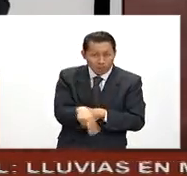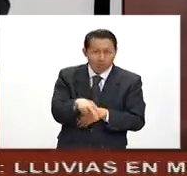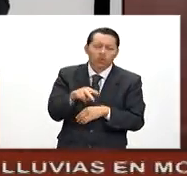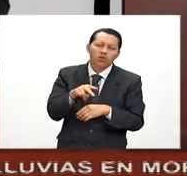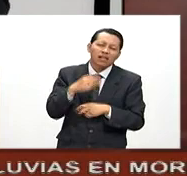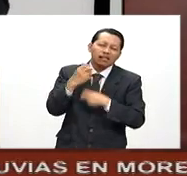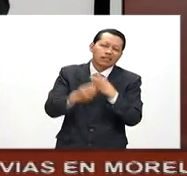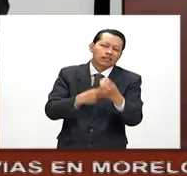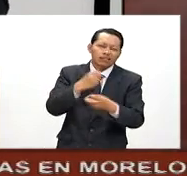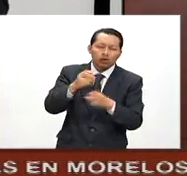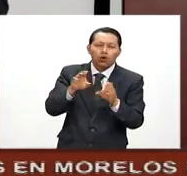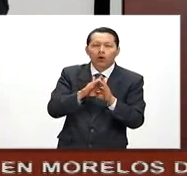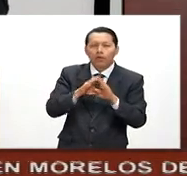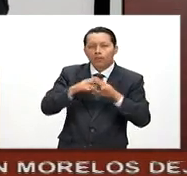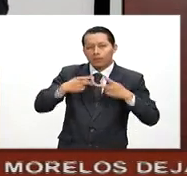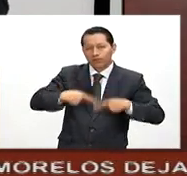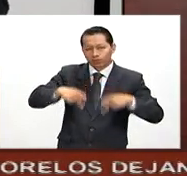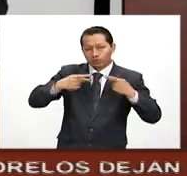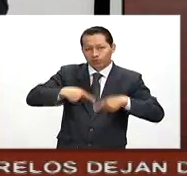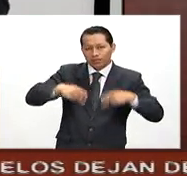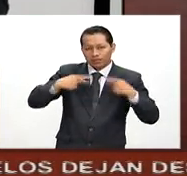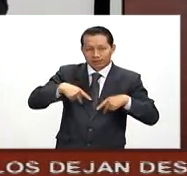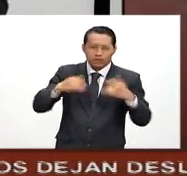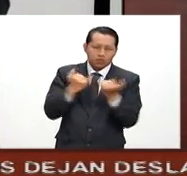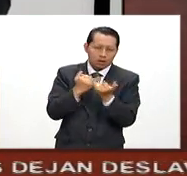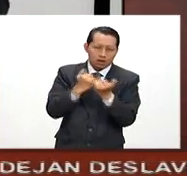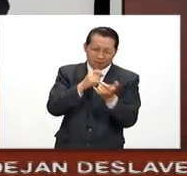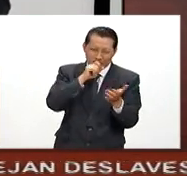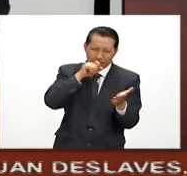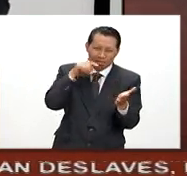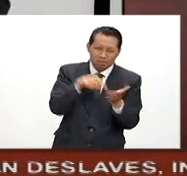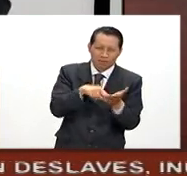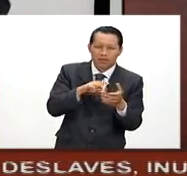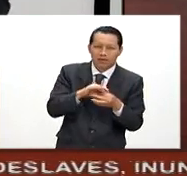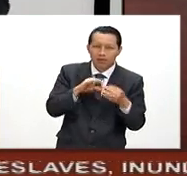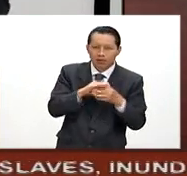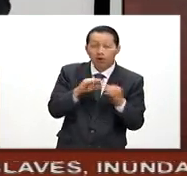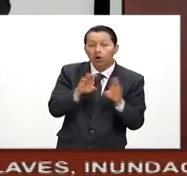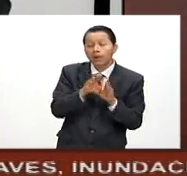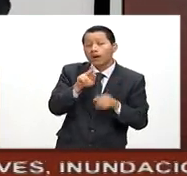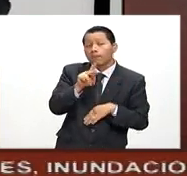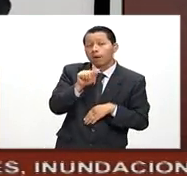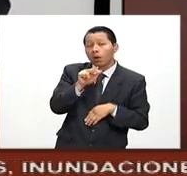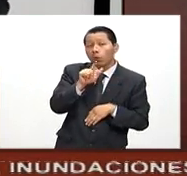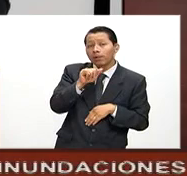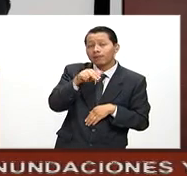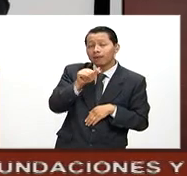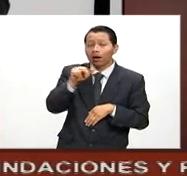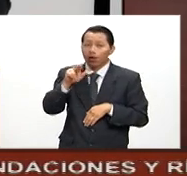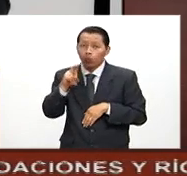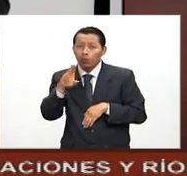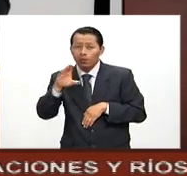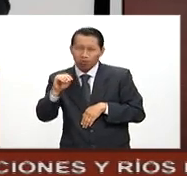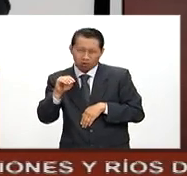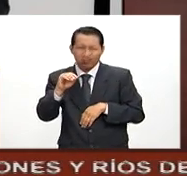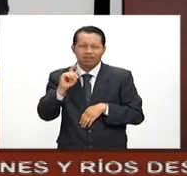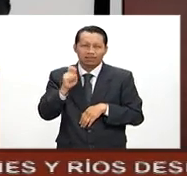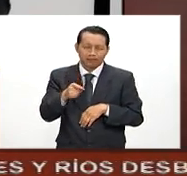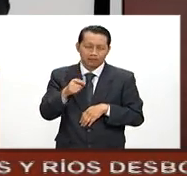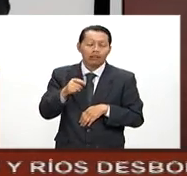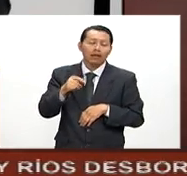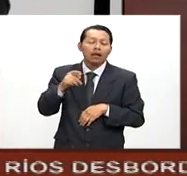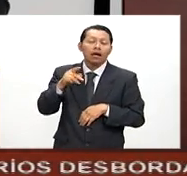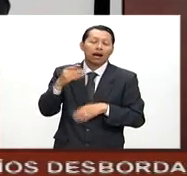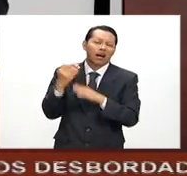veces a personajes, como bien lo menciona la publicación de la talla de Paulina Rubio, quien al vivir desde el año 2000 en España,